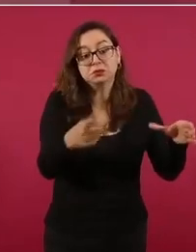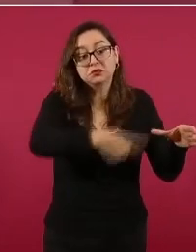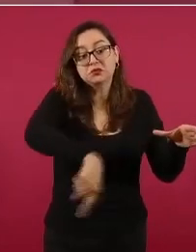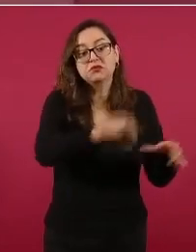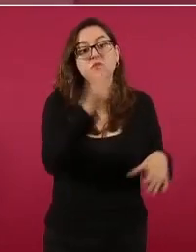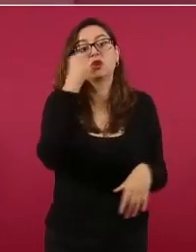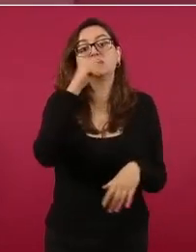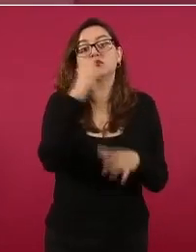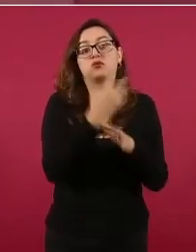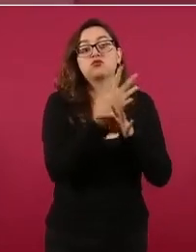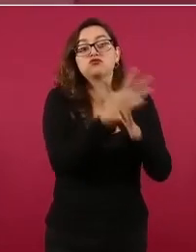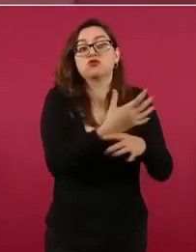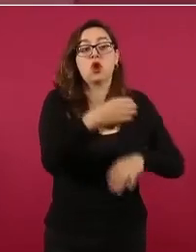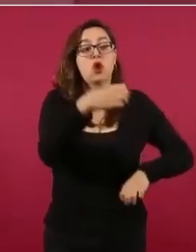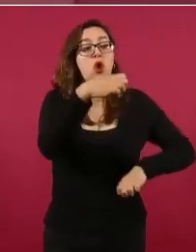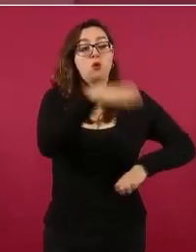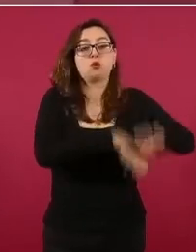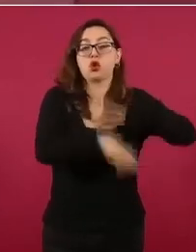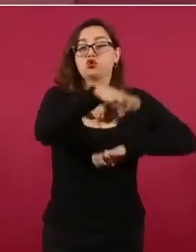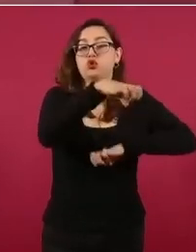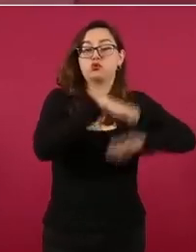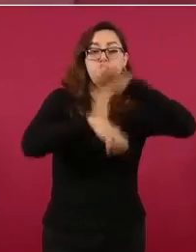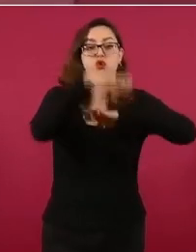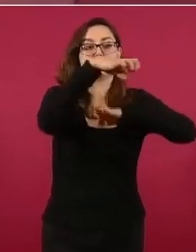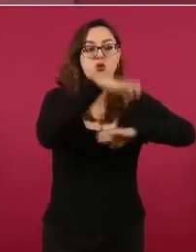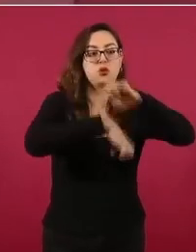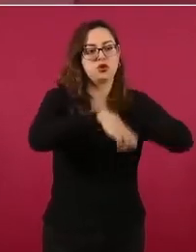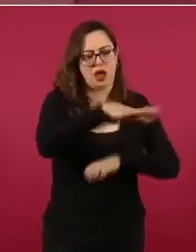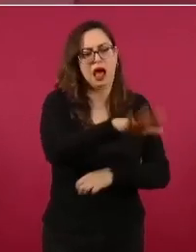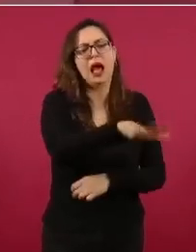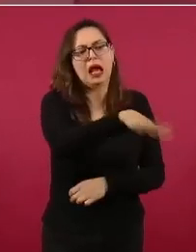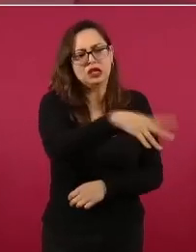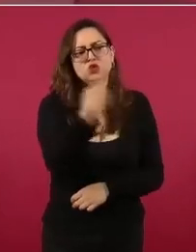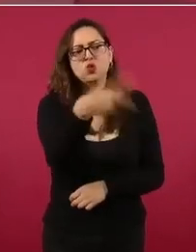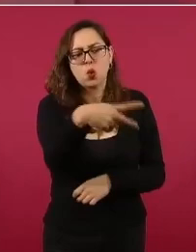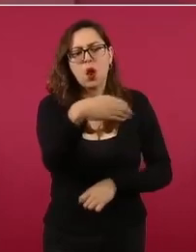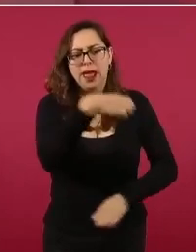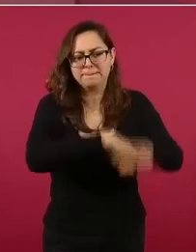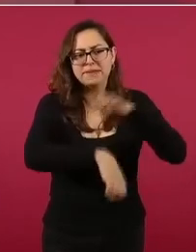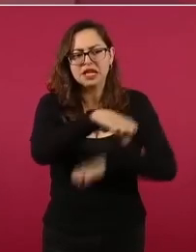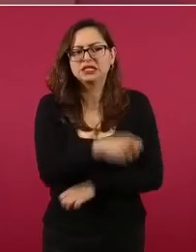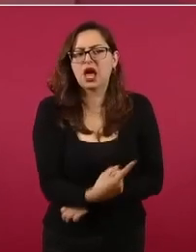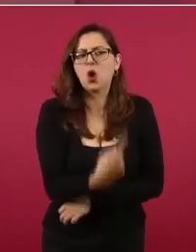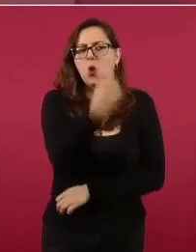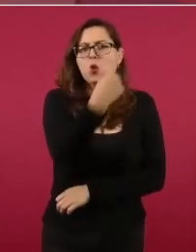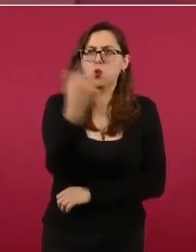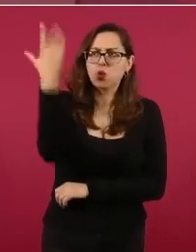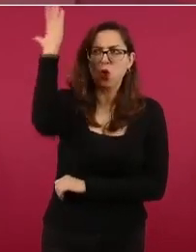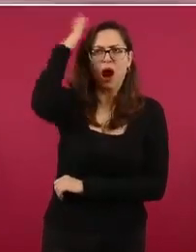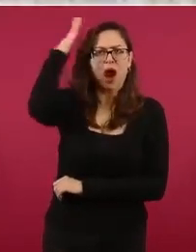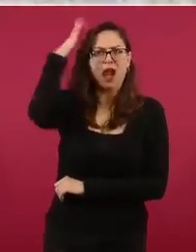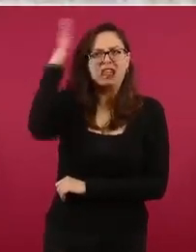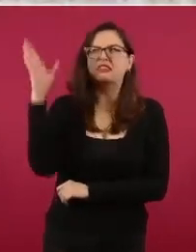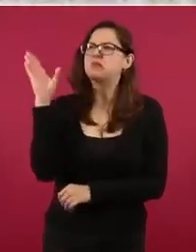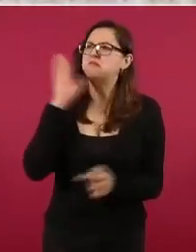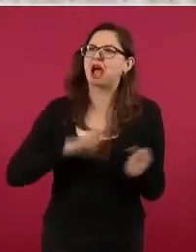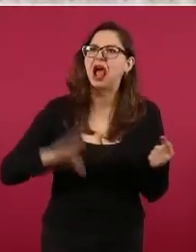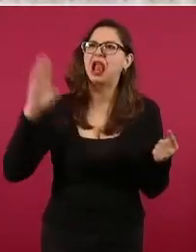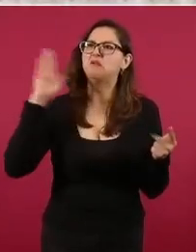si hubiesen aguantado un gerente con esos resultados.